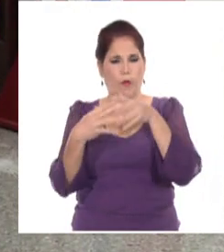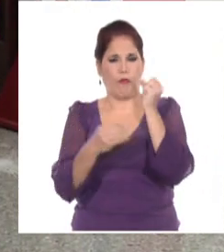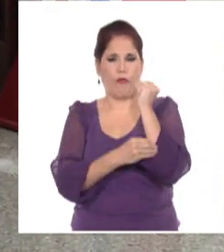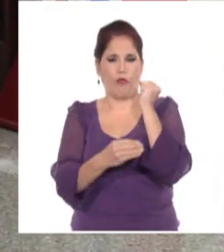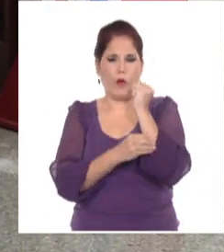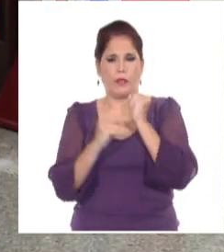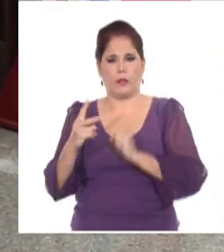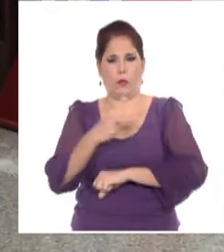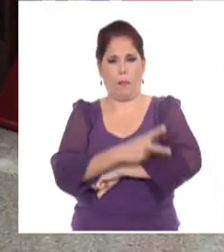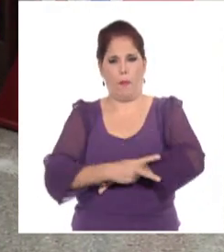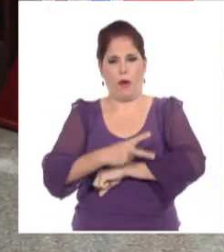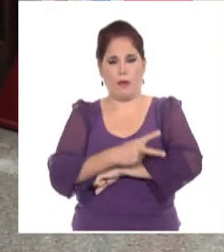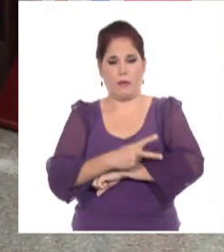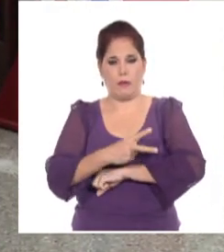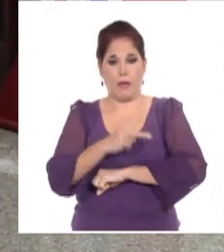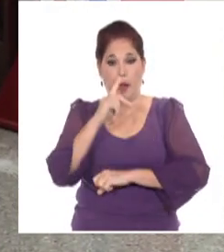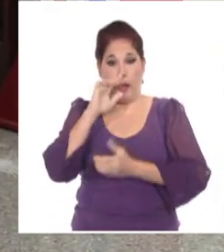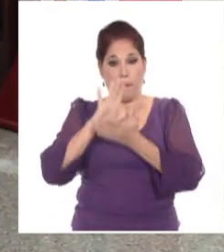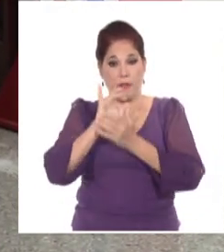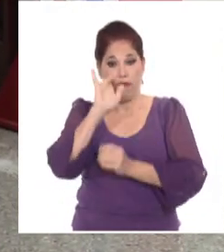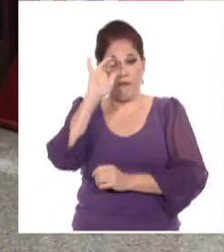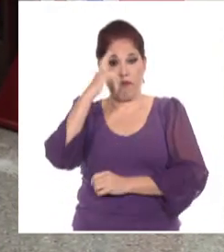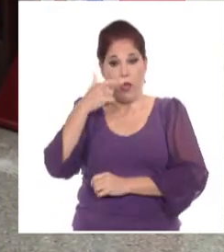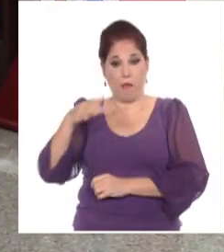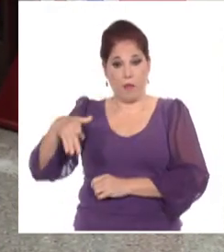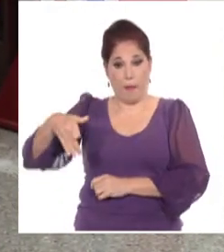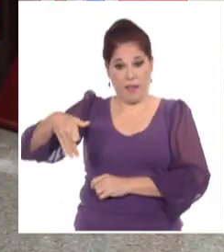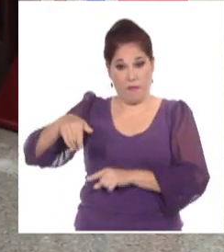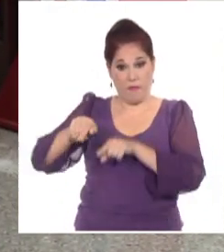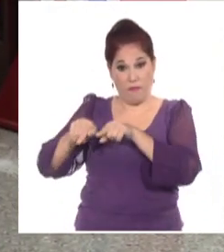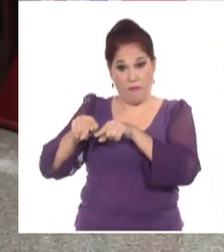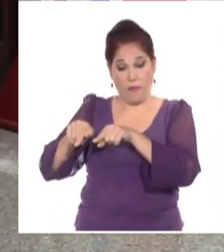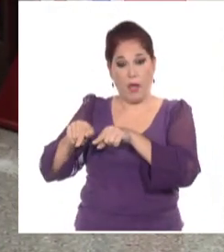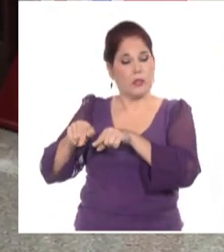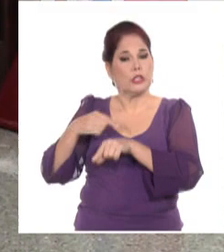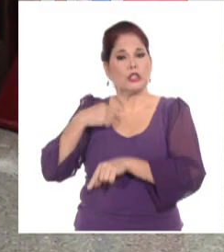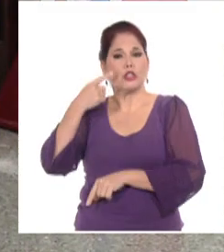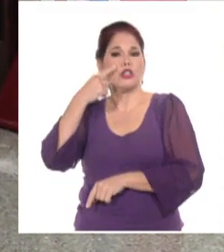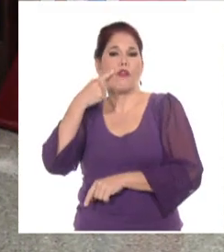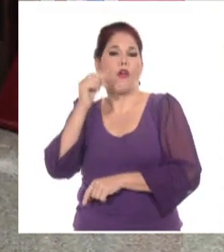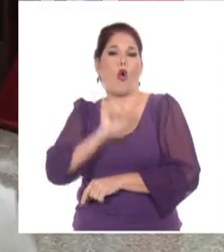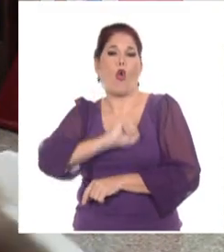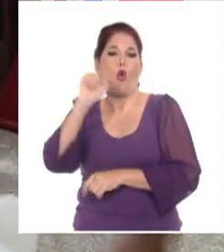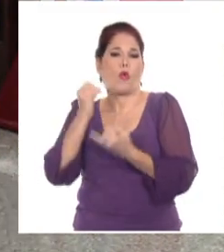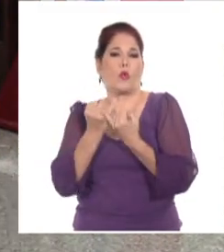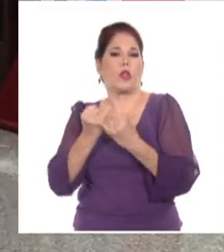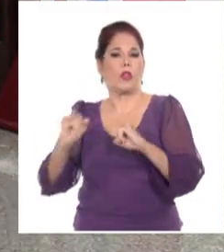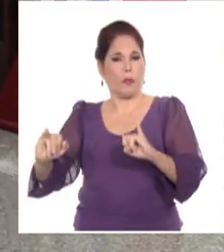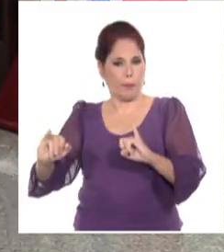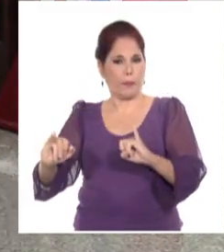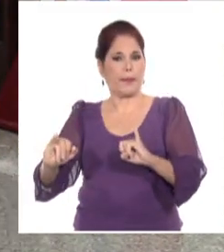Ya que Namibia ha alcanzado su independencia, queremos